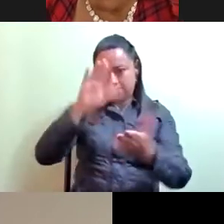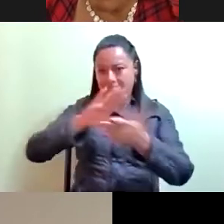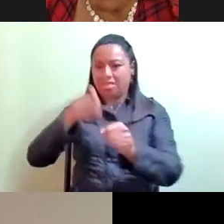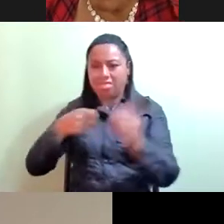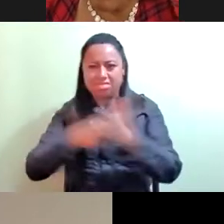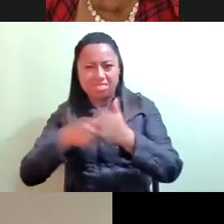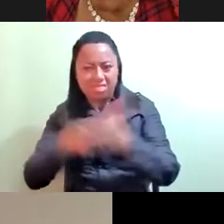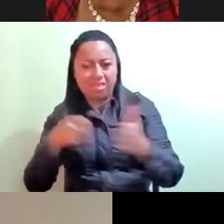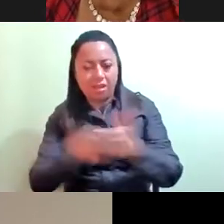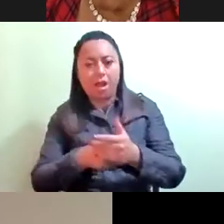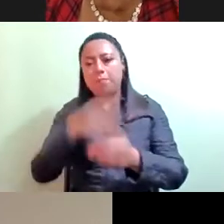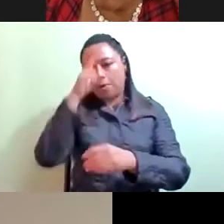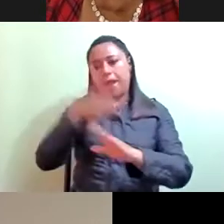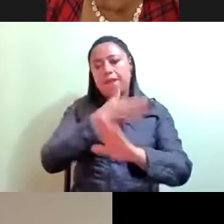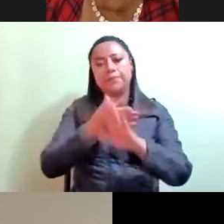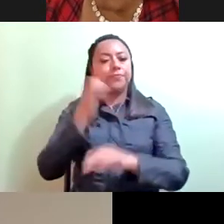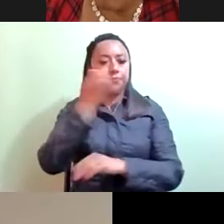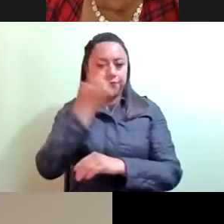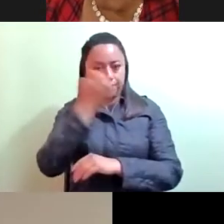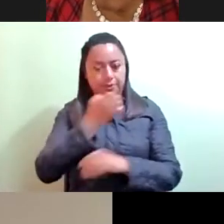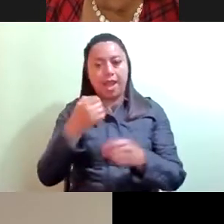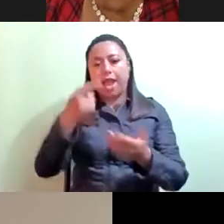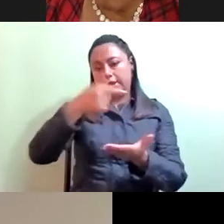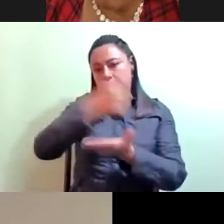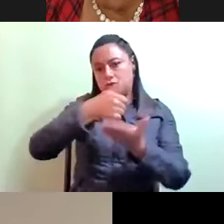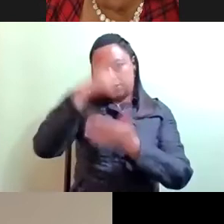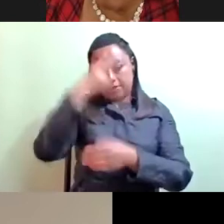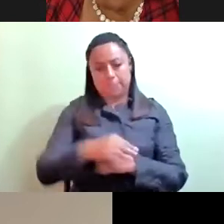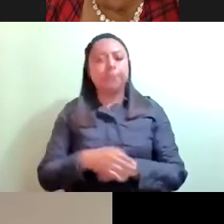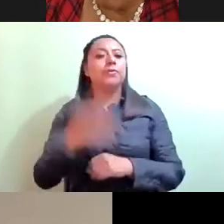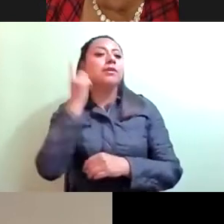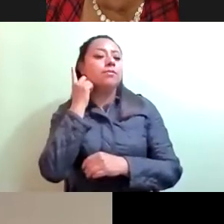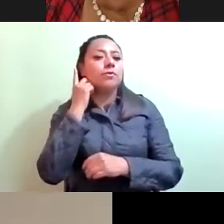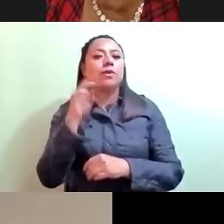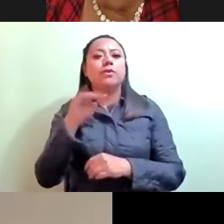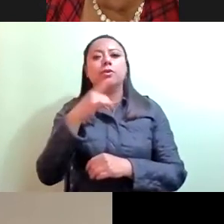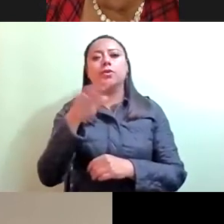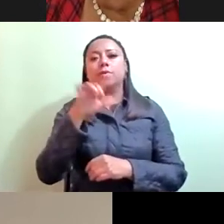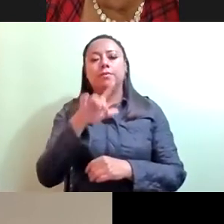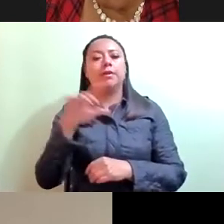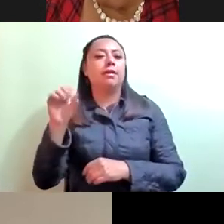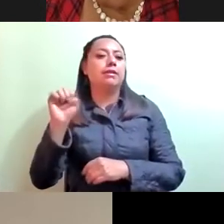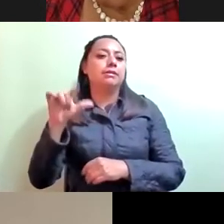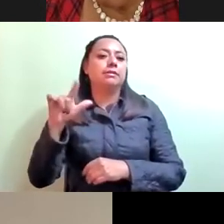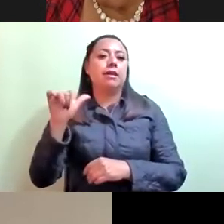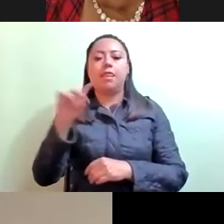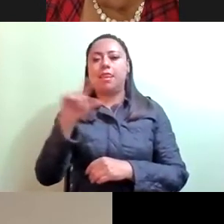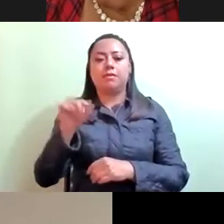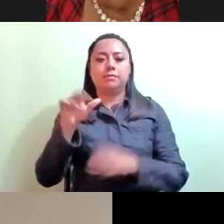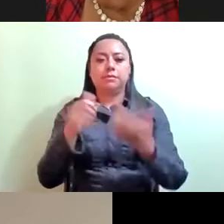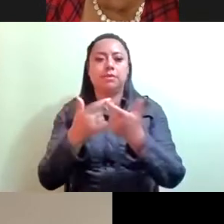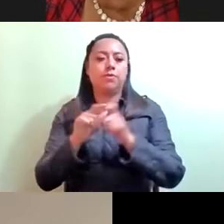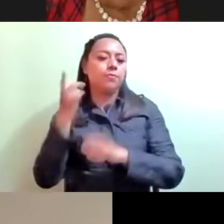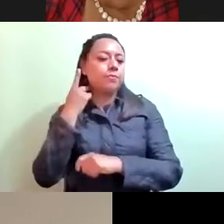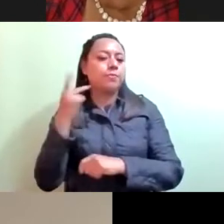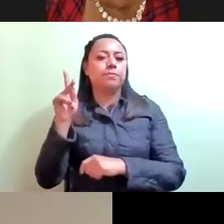sustita por el diputado Miguel Ángel Salazar Martínez, integrante del Juego Parlamentario del Partido Revolucional Institucional. La segunda, con proyecto de decreto por